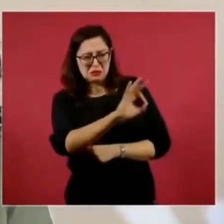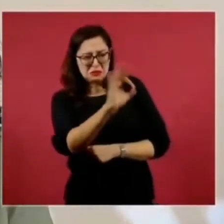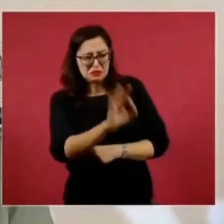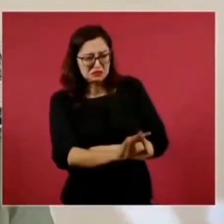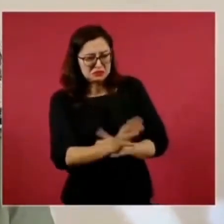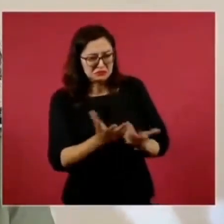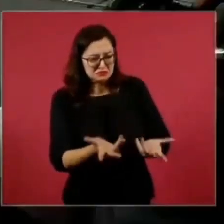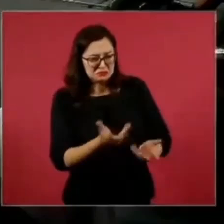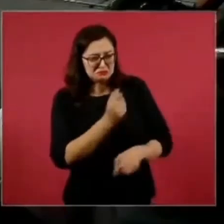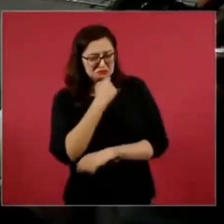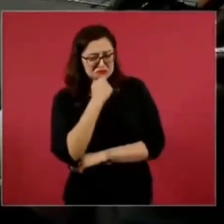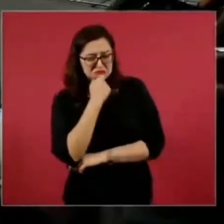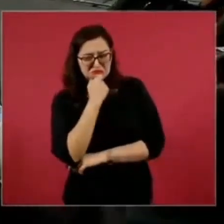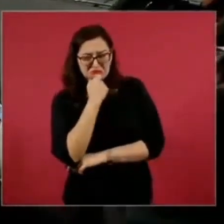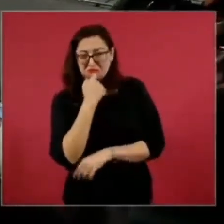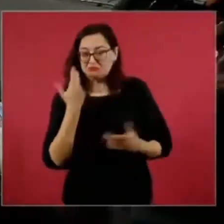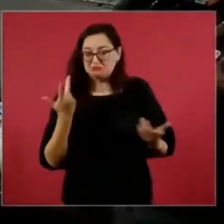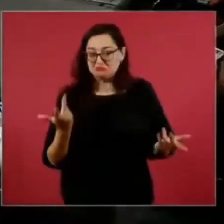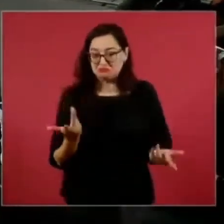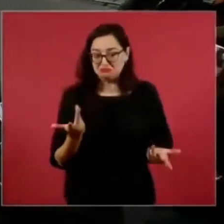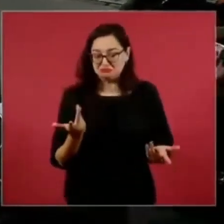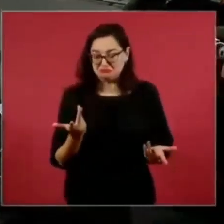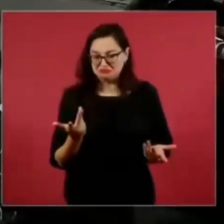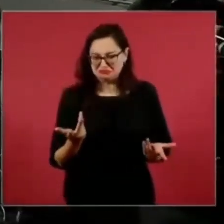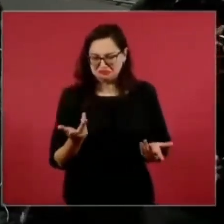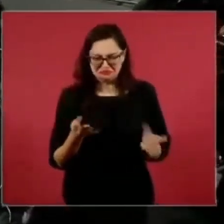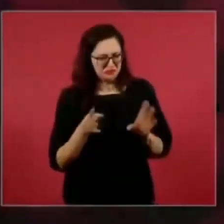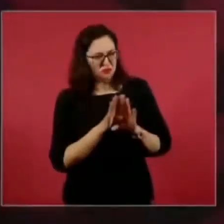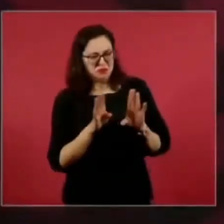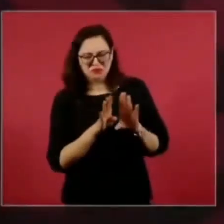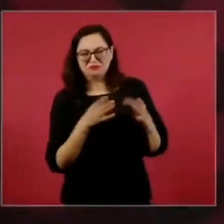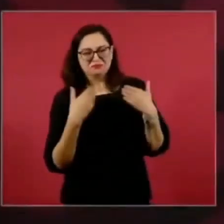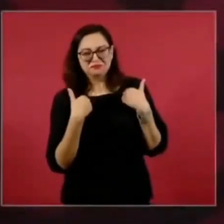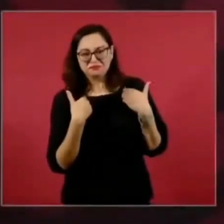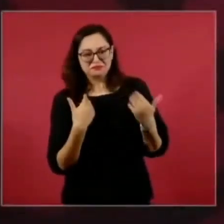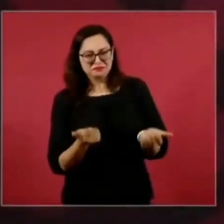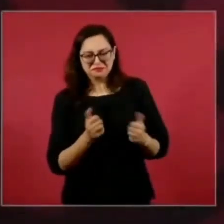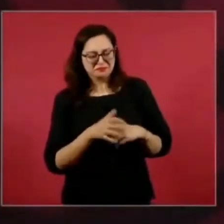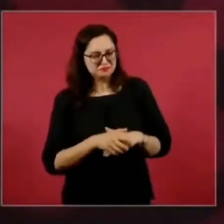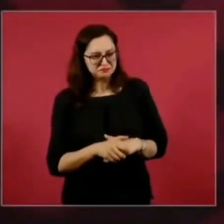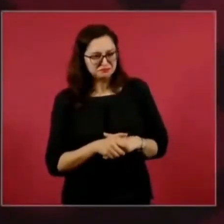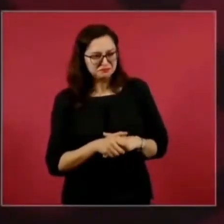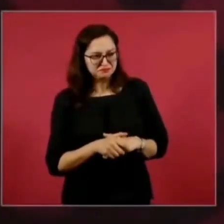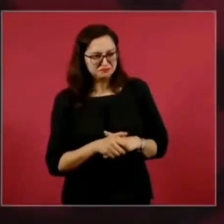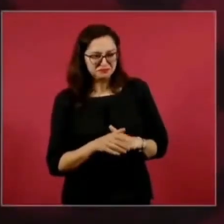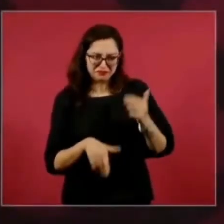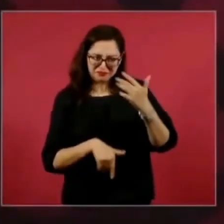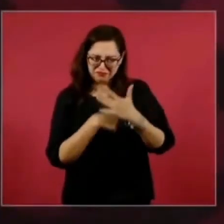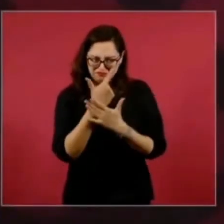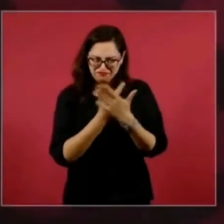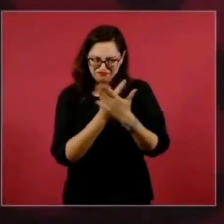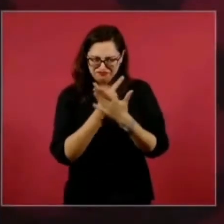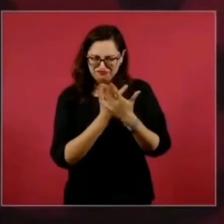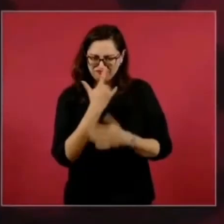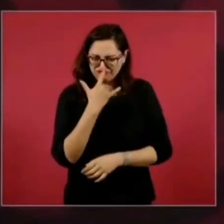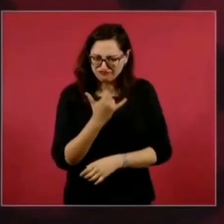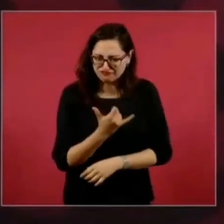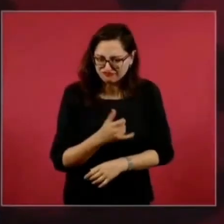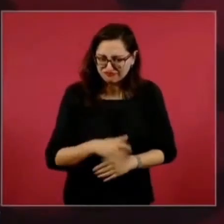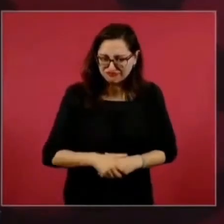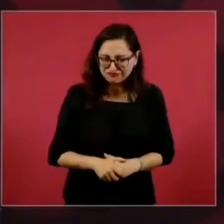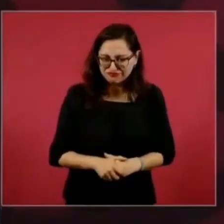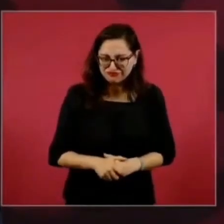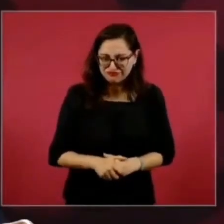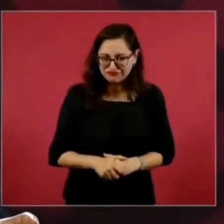Entonces, depende cómo se hagan las cuentas. Pero llama mucho la atención de que